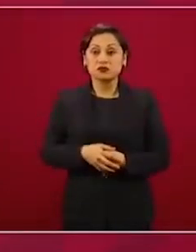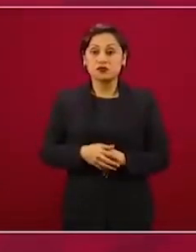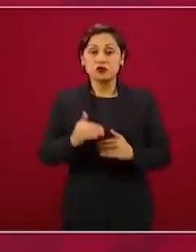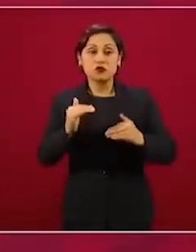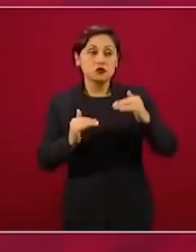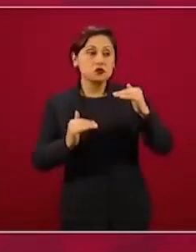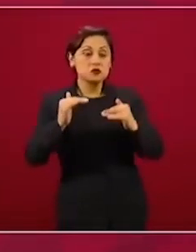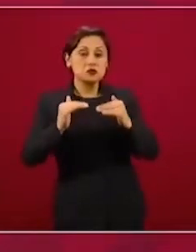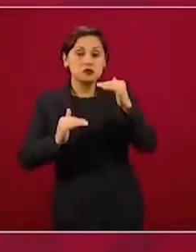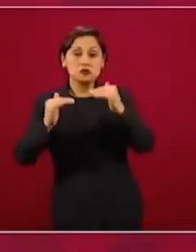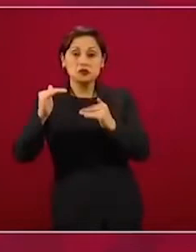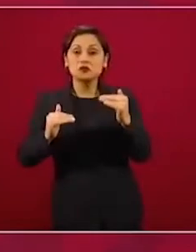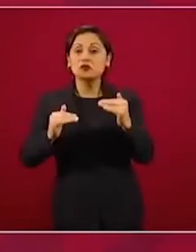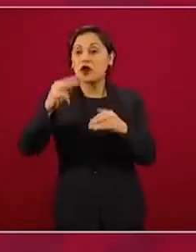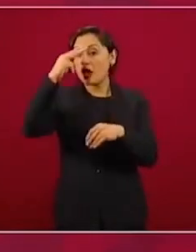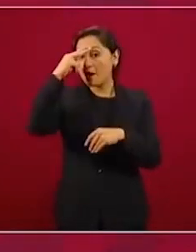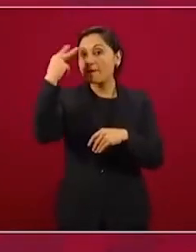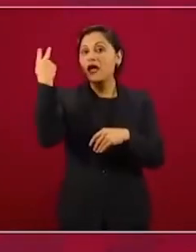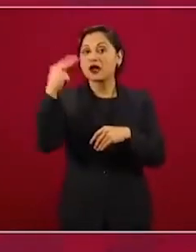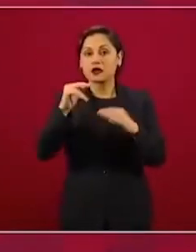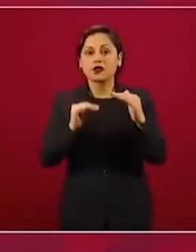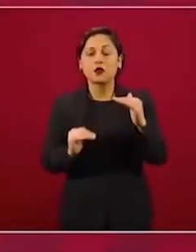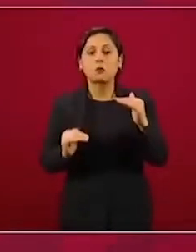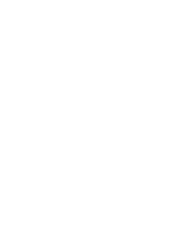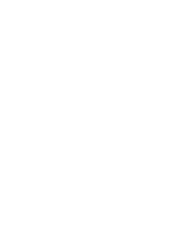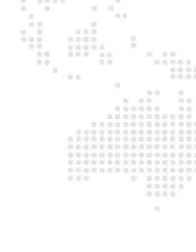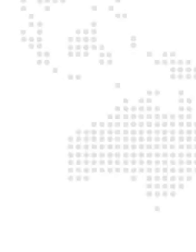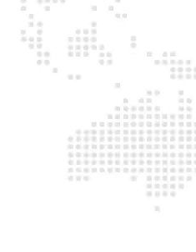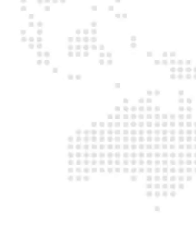con relación al dólar.